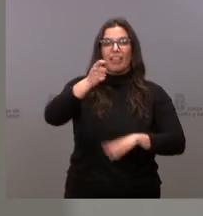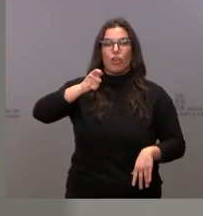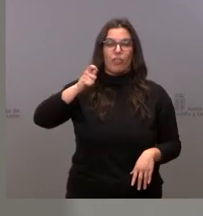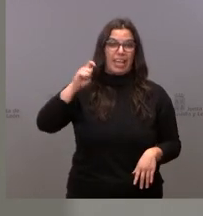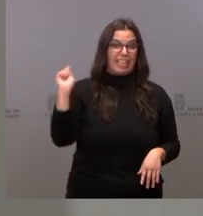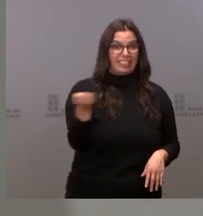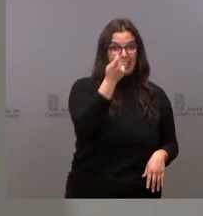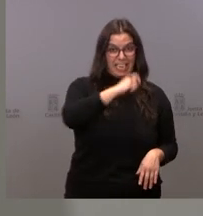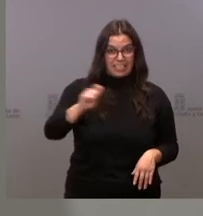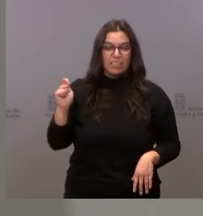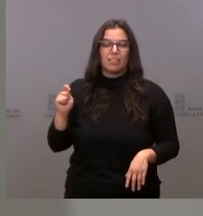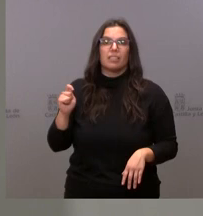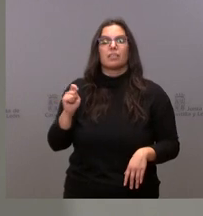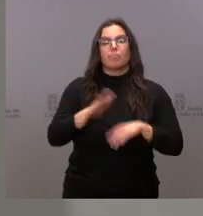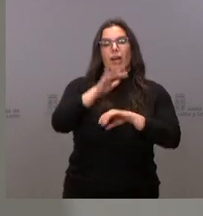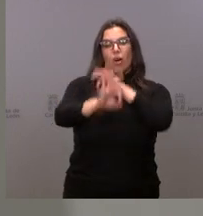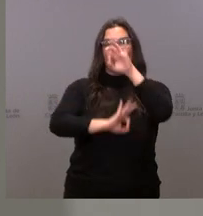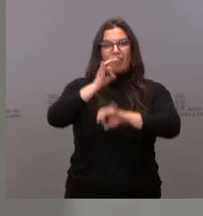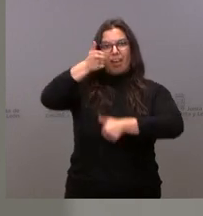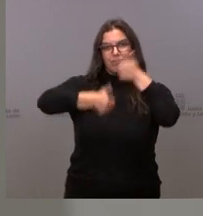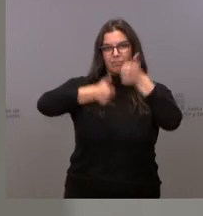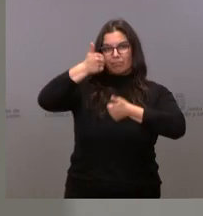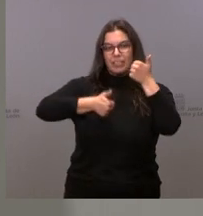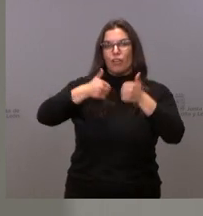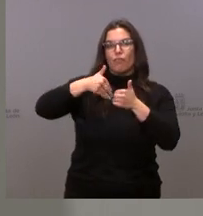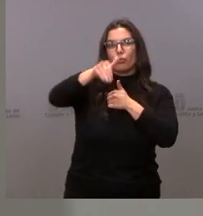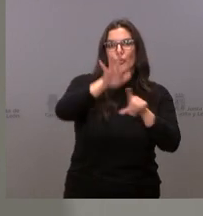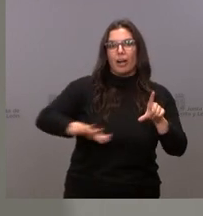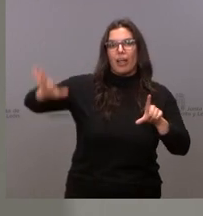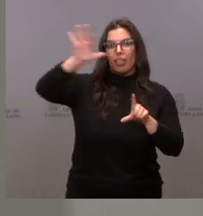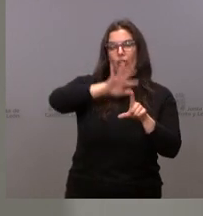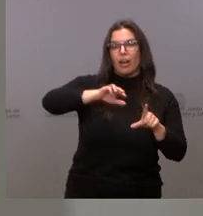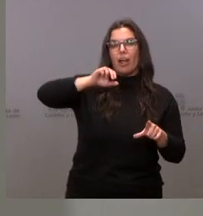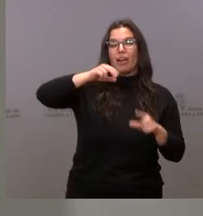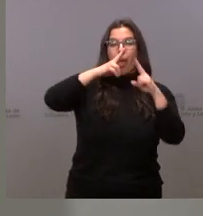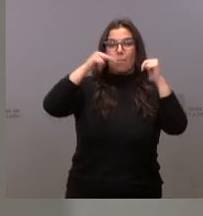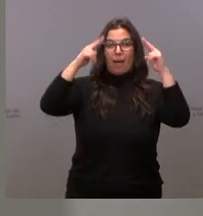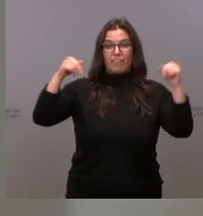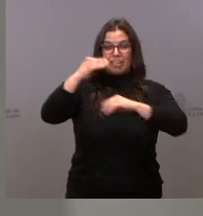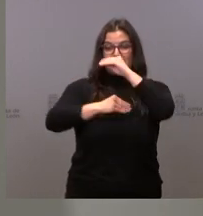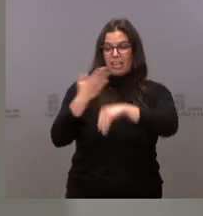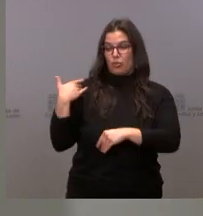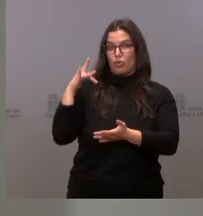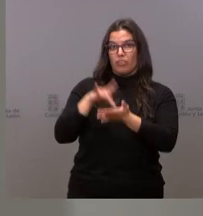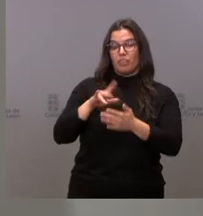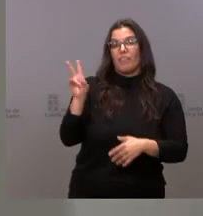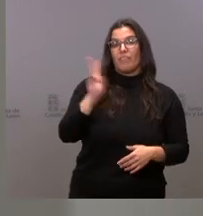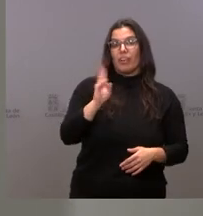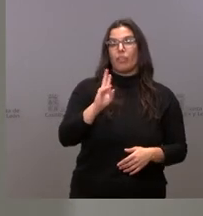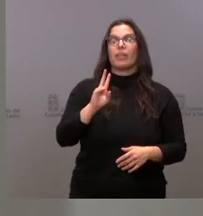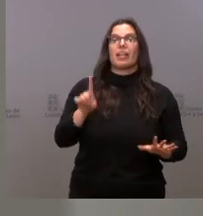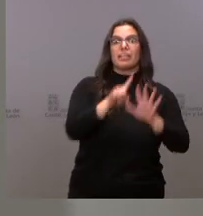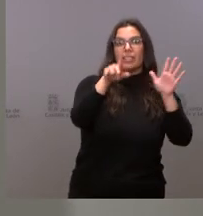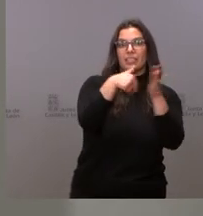la organización del Máster Futuro Nacional que se ha celebrado en Valladolid entre los días 6 y 8 de diciembre